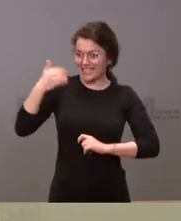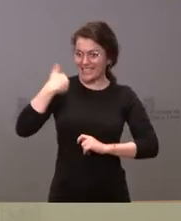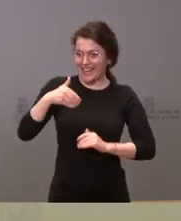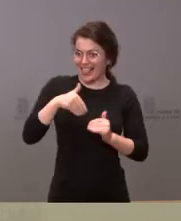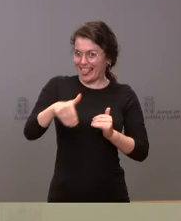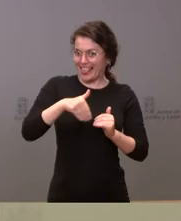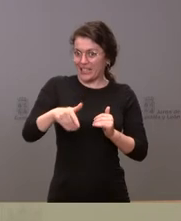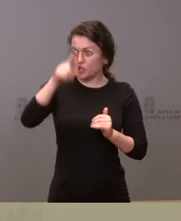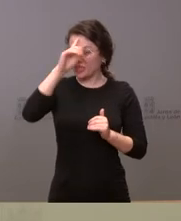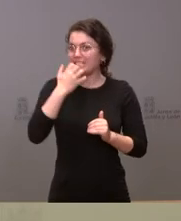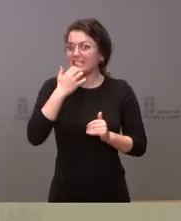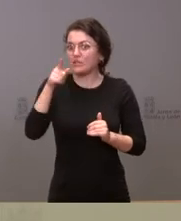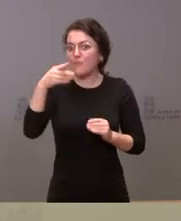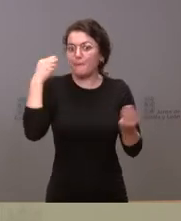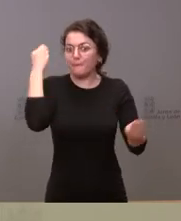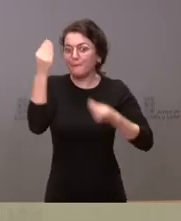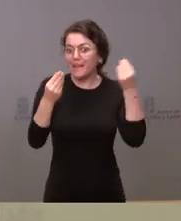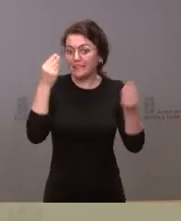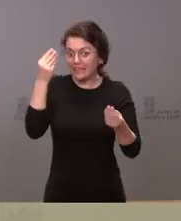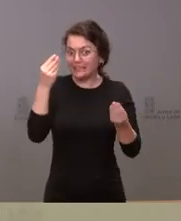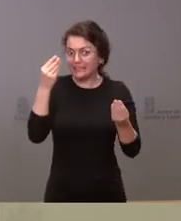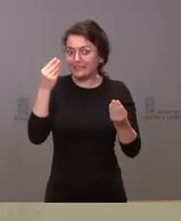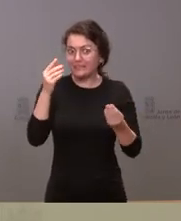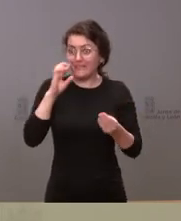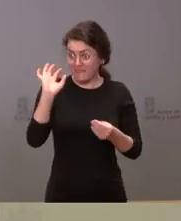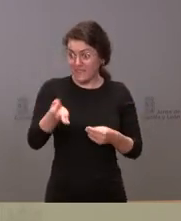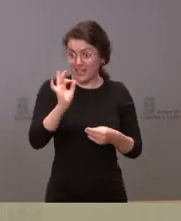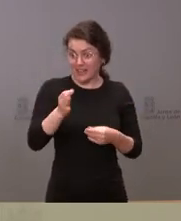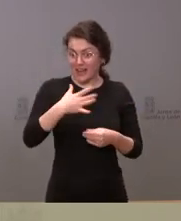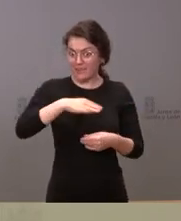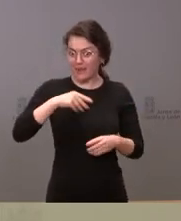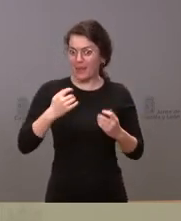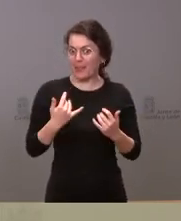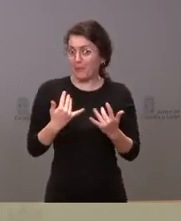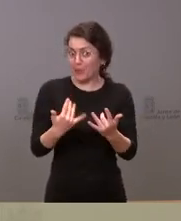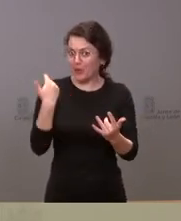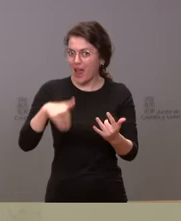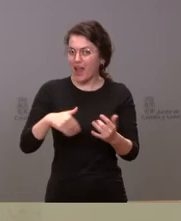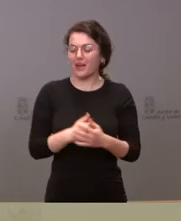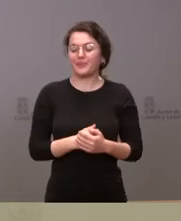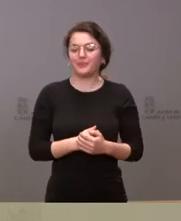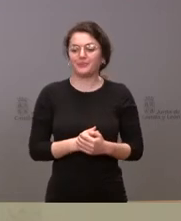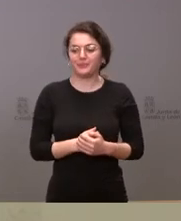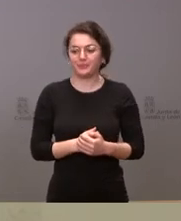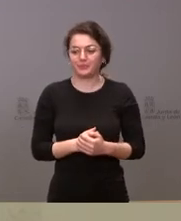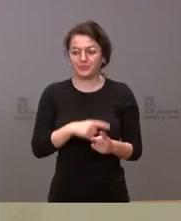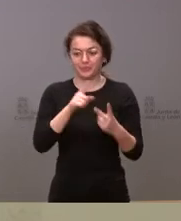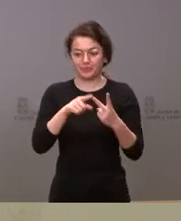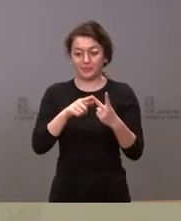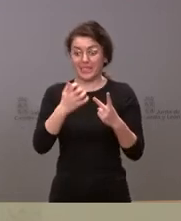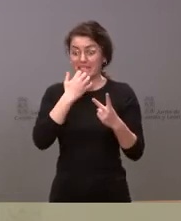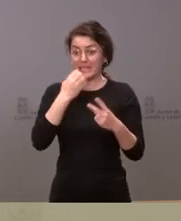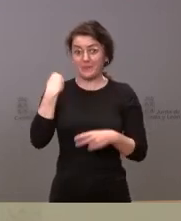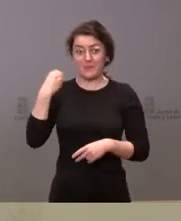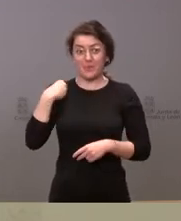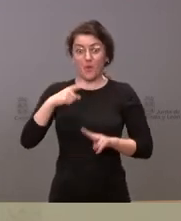comité de negociador, comparte esta opinión y si nos puede dar algún detalle más. Y luego, por otro lado, quería saber si estaba pactado con Vox